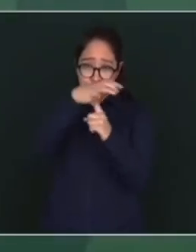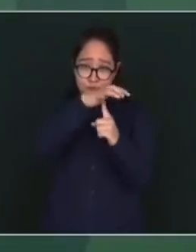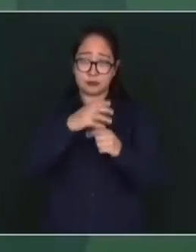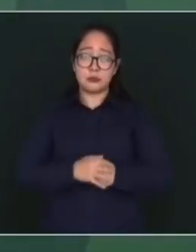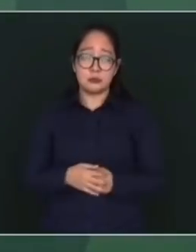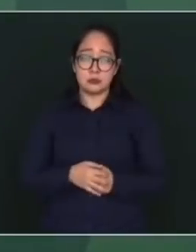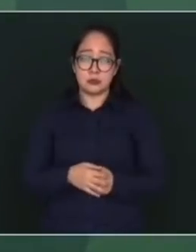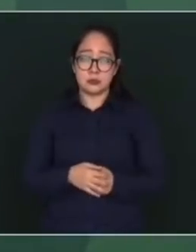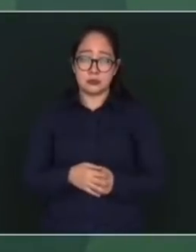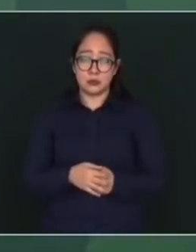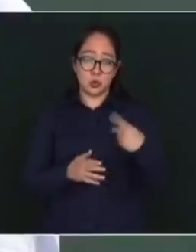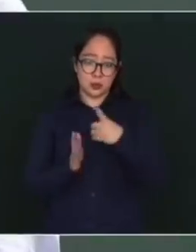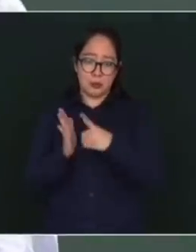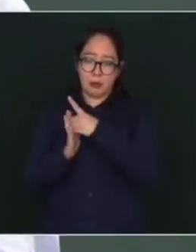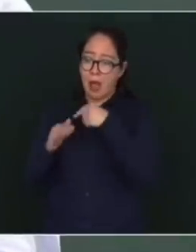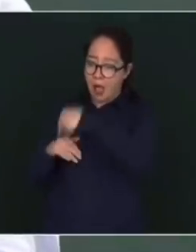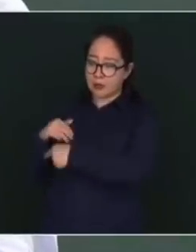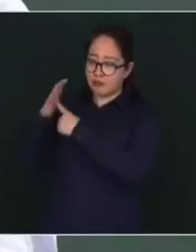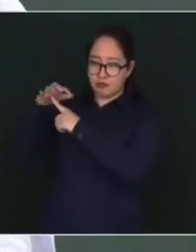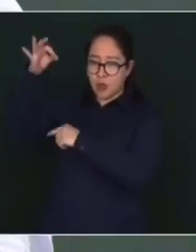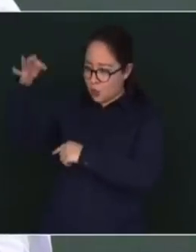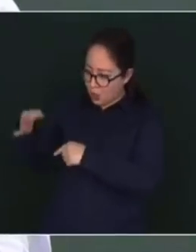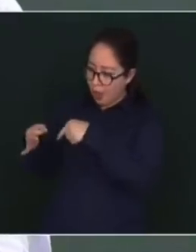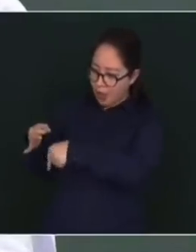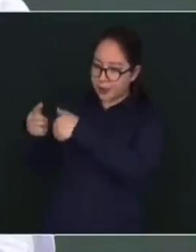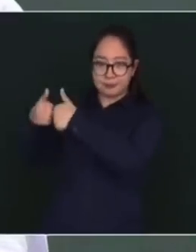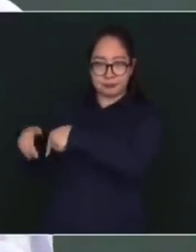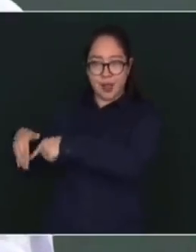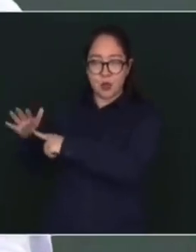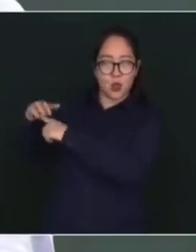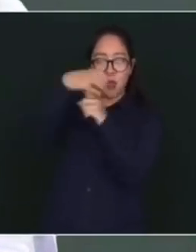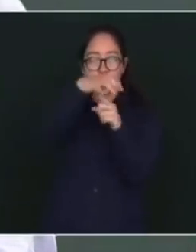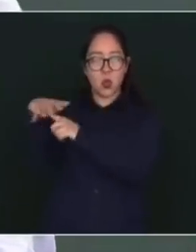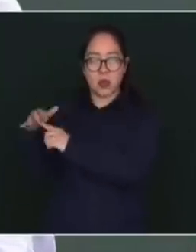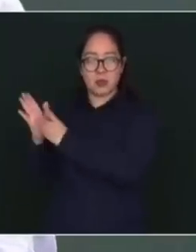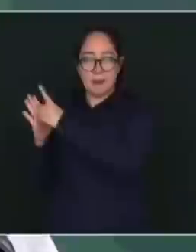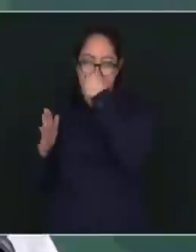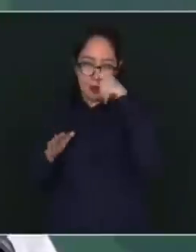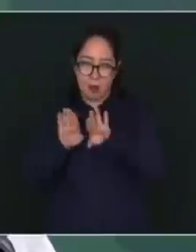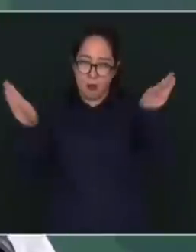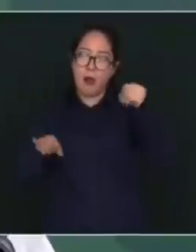Casi los van a bajar en sus departamentos. De esos departamentos al aeropuerto.